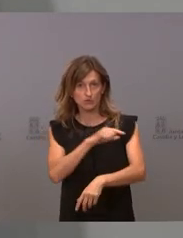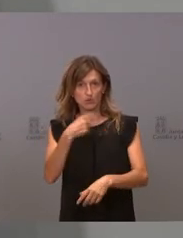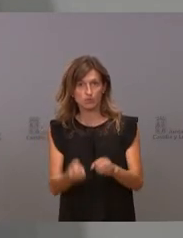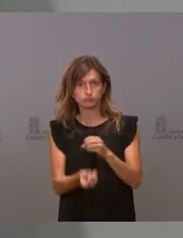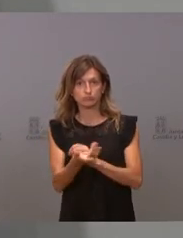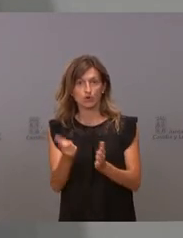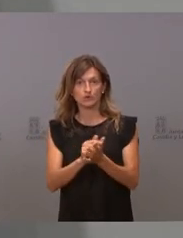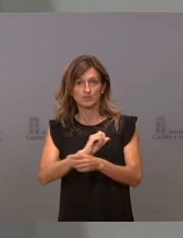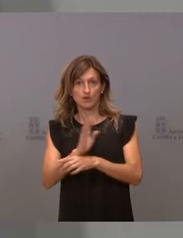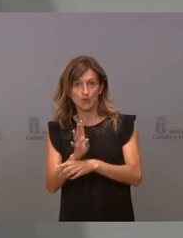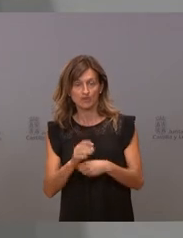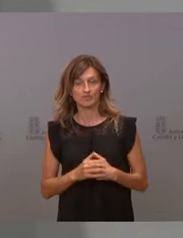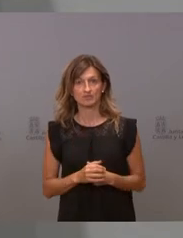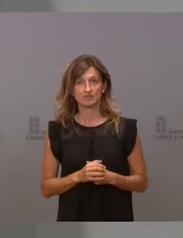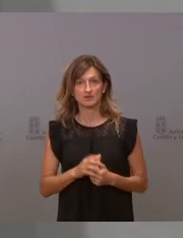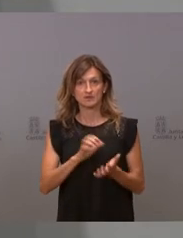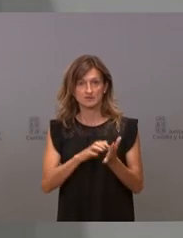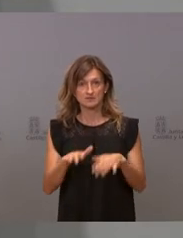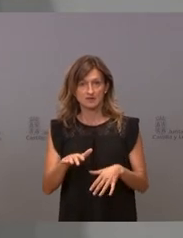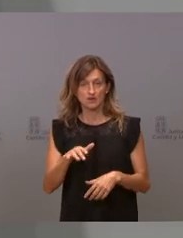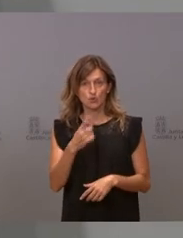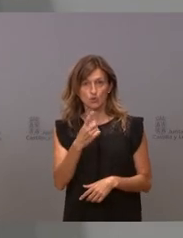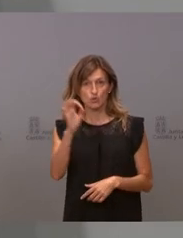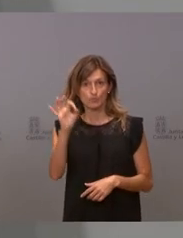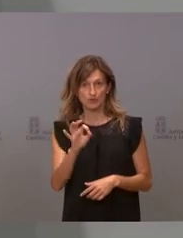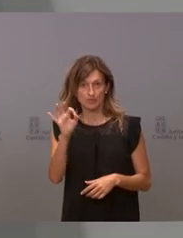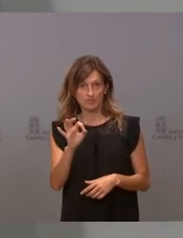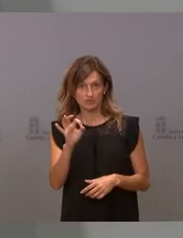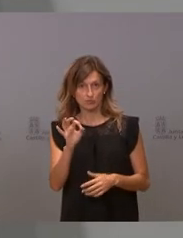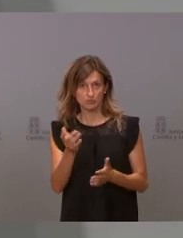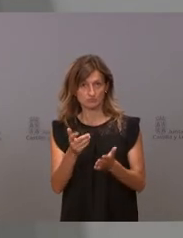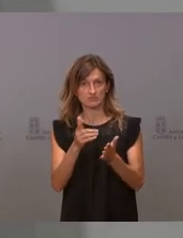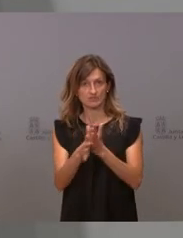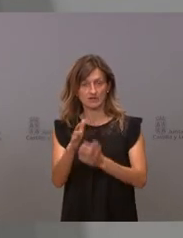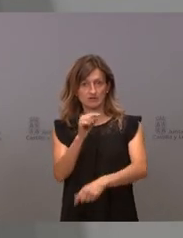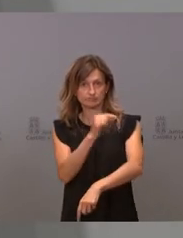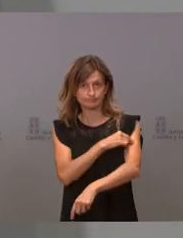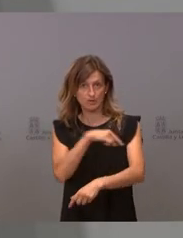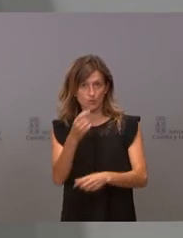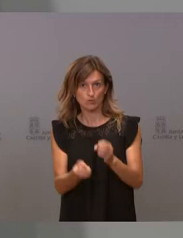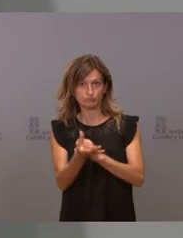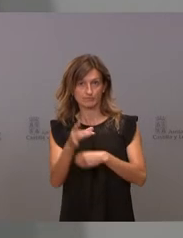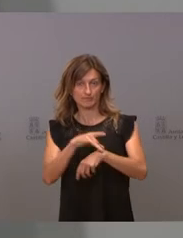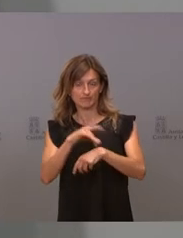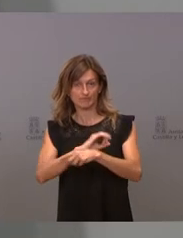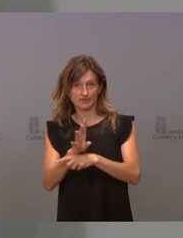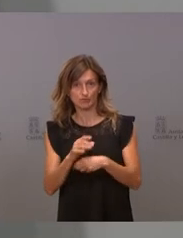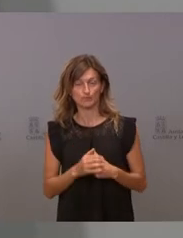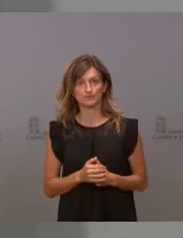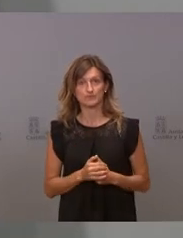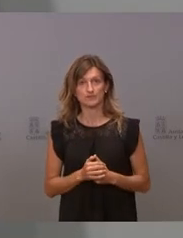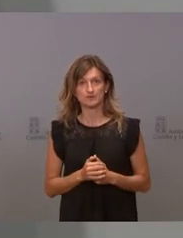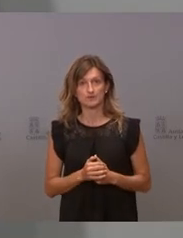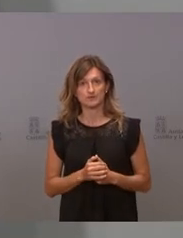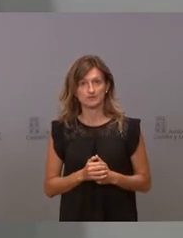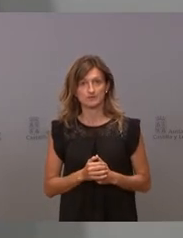en Castilla y López en un 1% del total de las infecciones son reinfecciones. Más de 2.000 casos son reinfecciones.